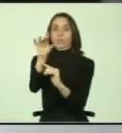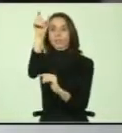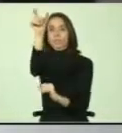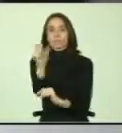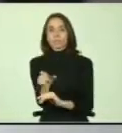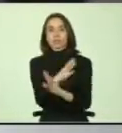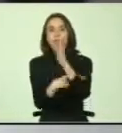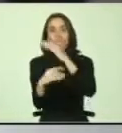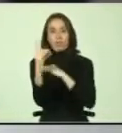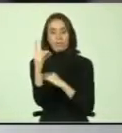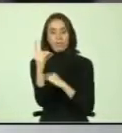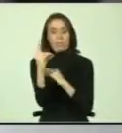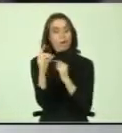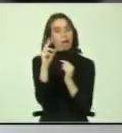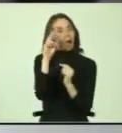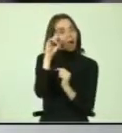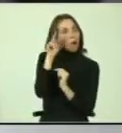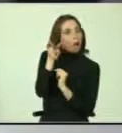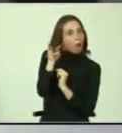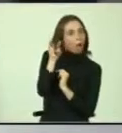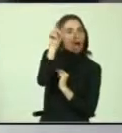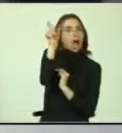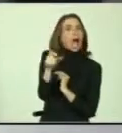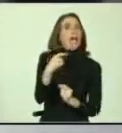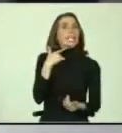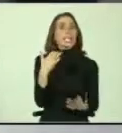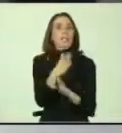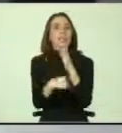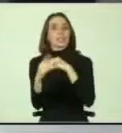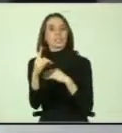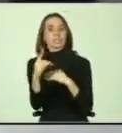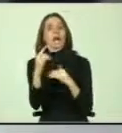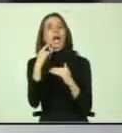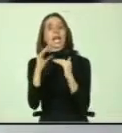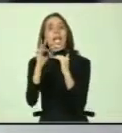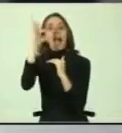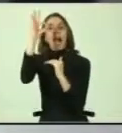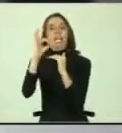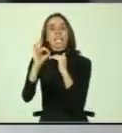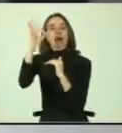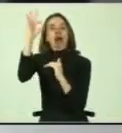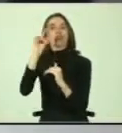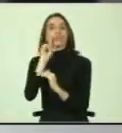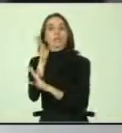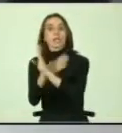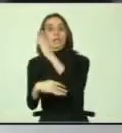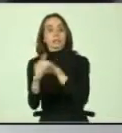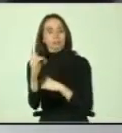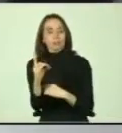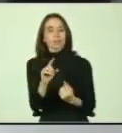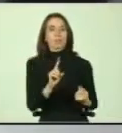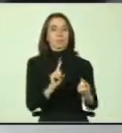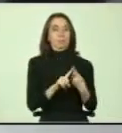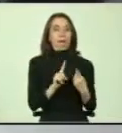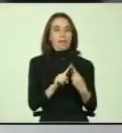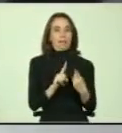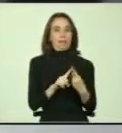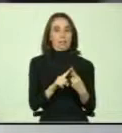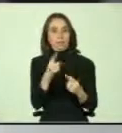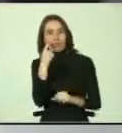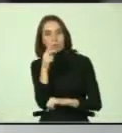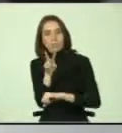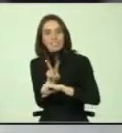con discapacidad en consideración a la discapacidad y al grado de discapacidad que ellas presenten. La participación de